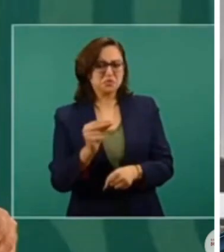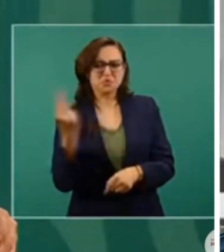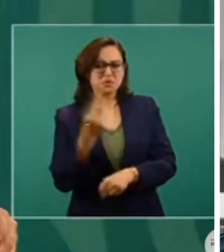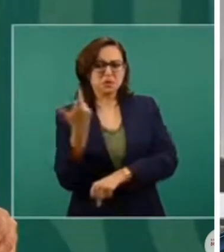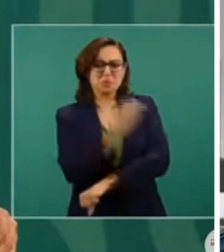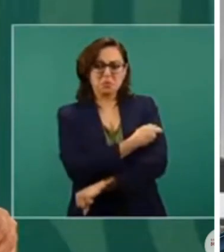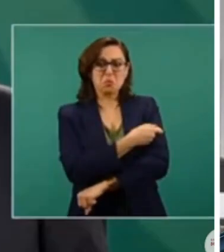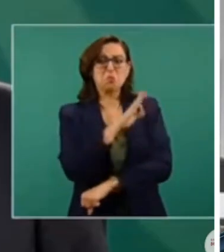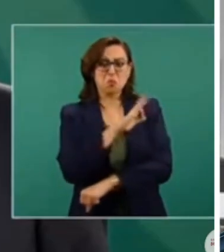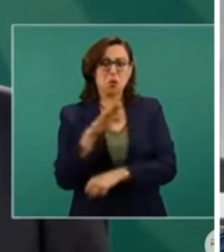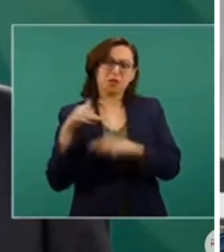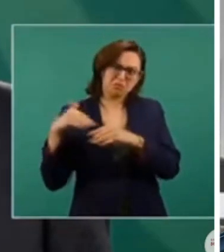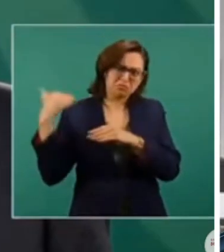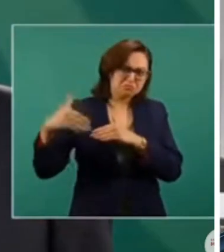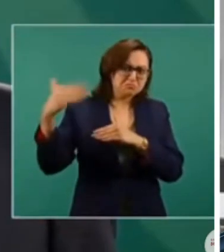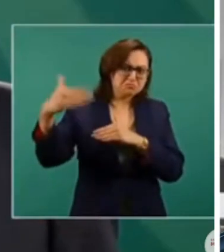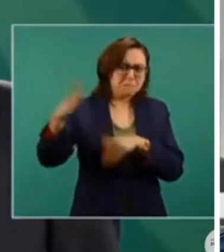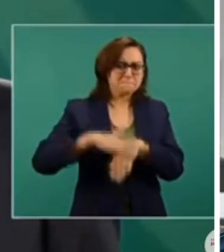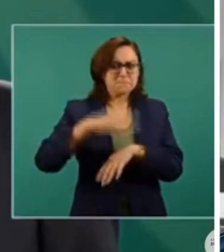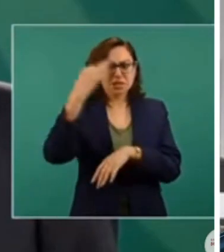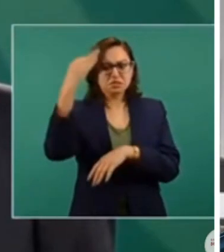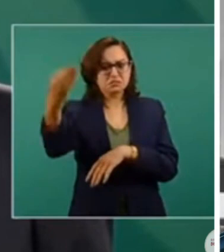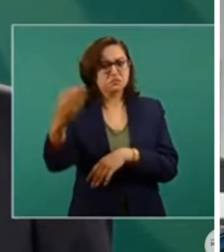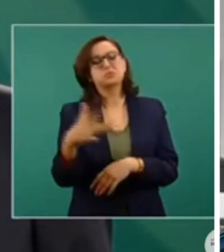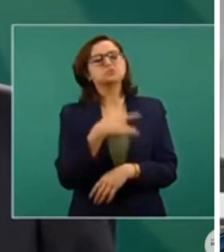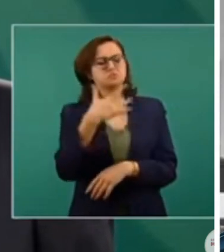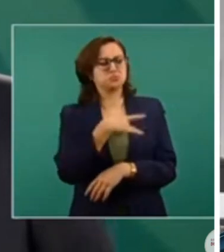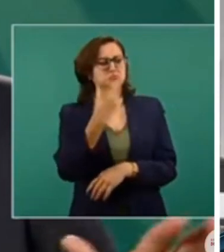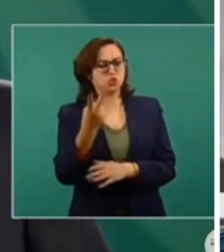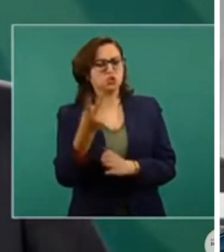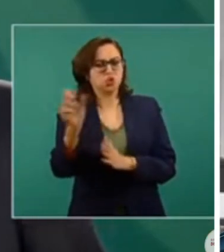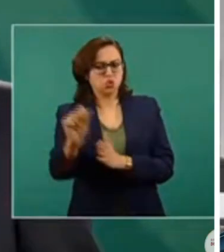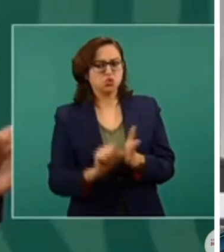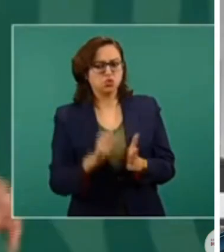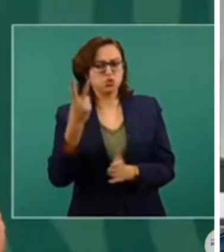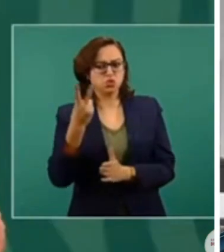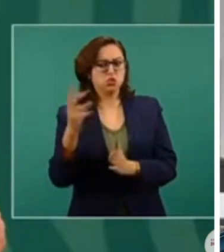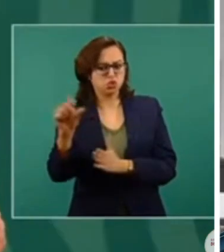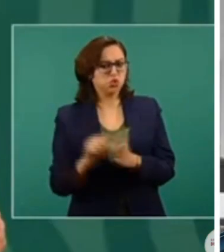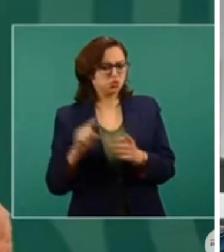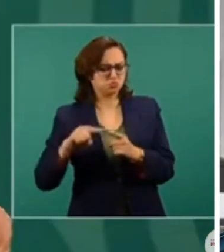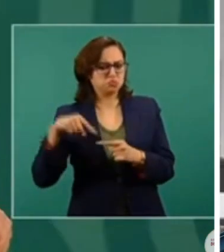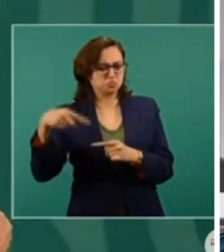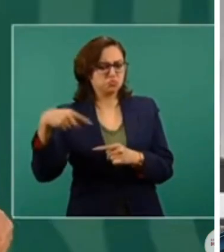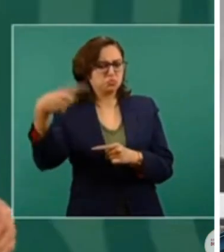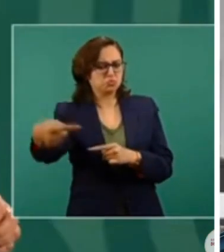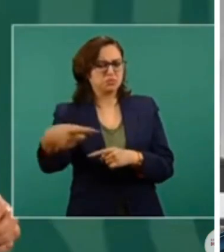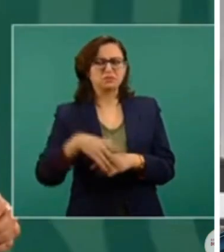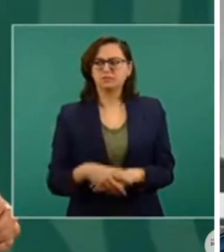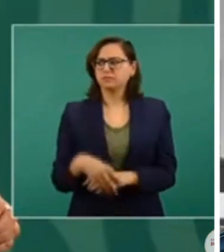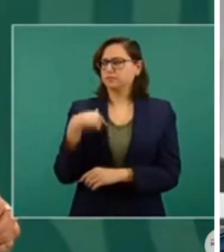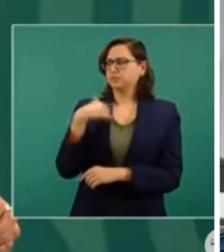esperar, incluso me planteó dos meses que eso sí, este, lo